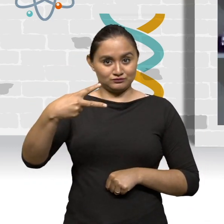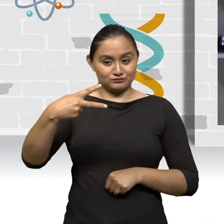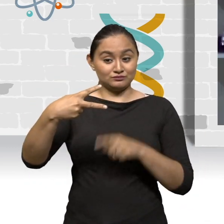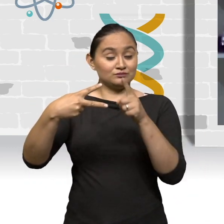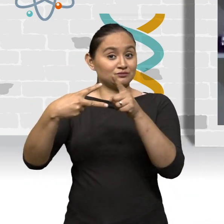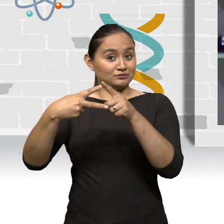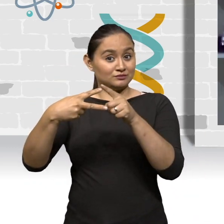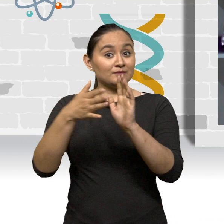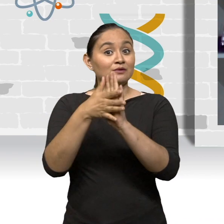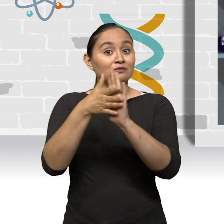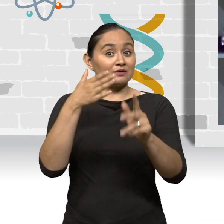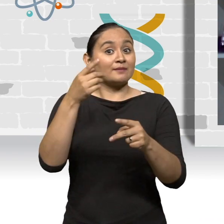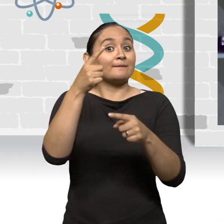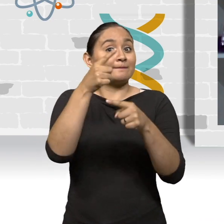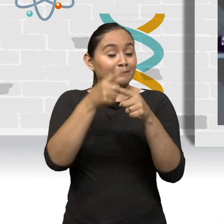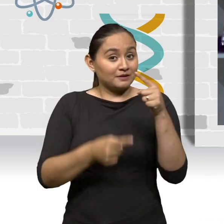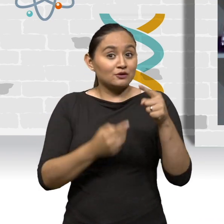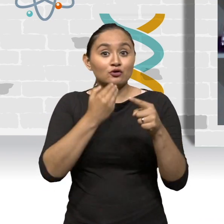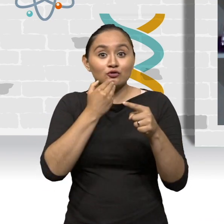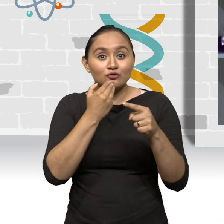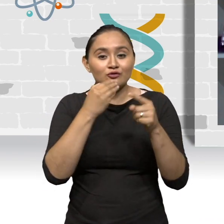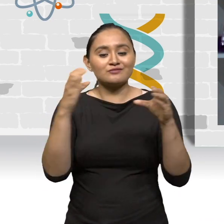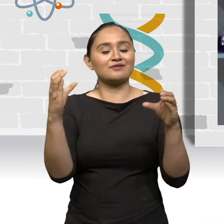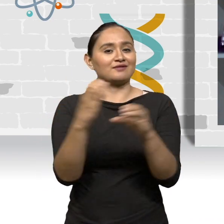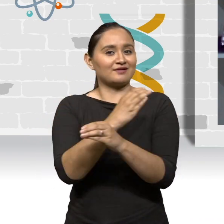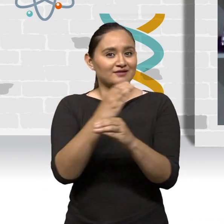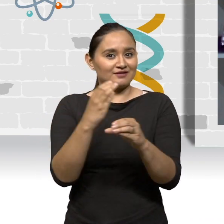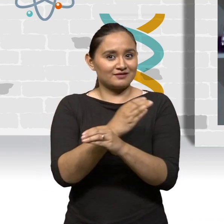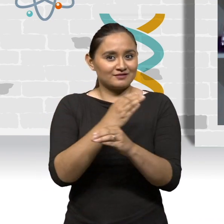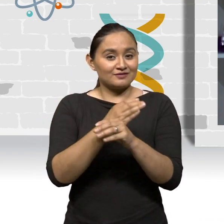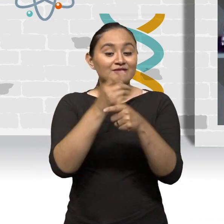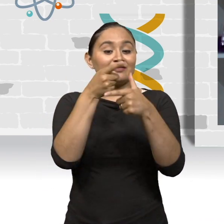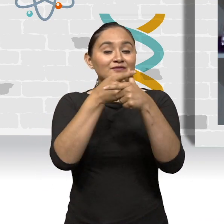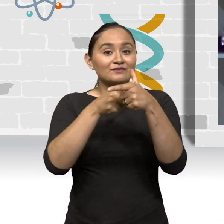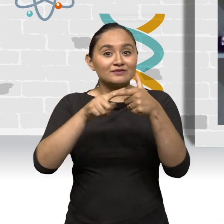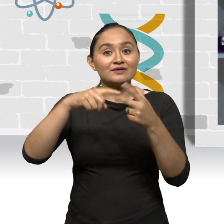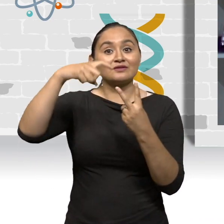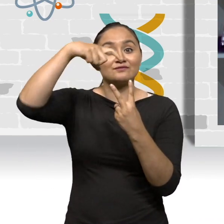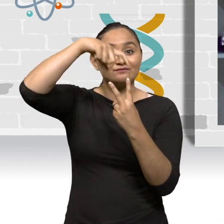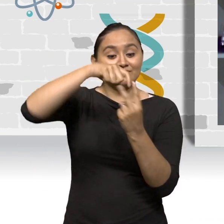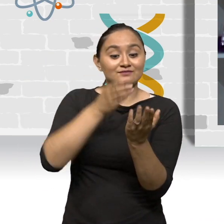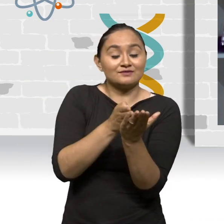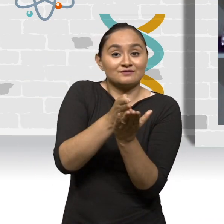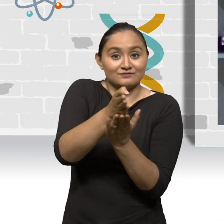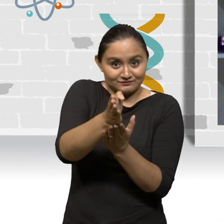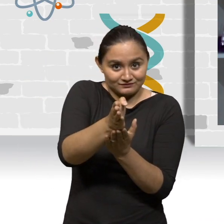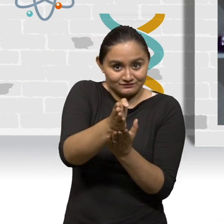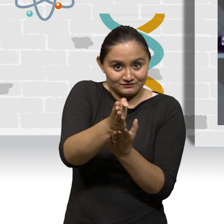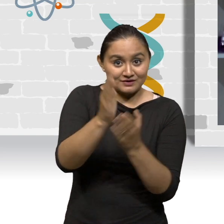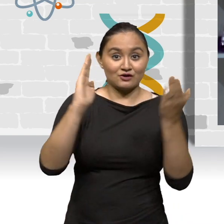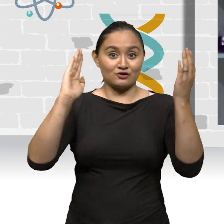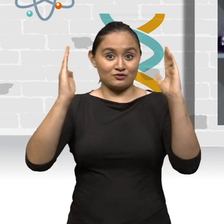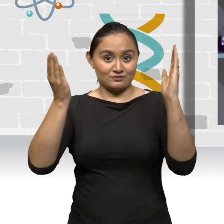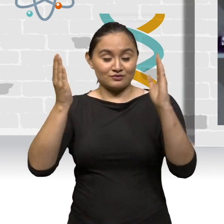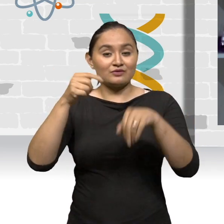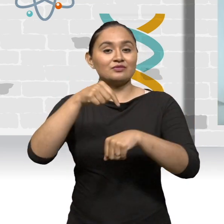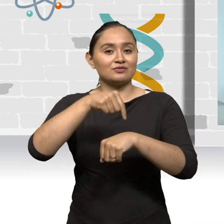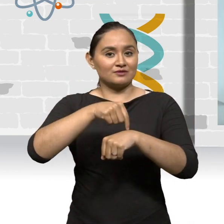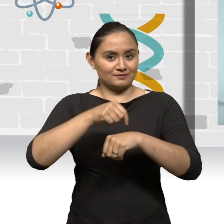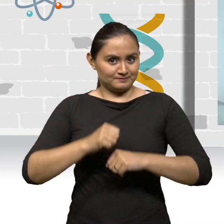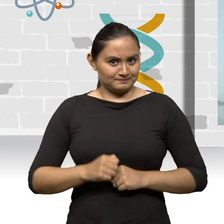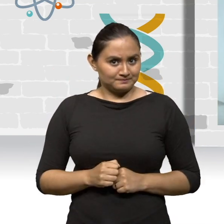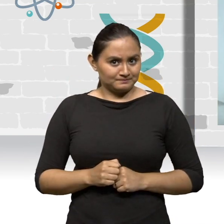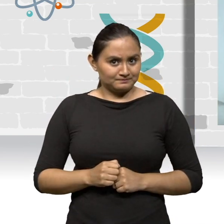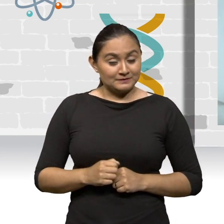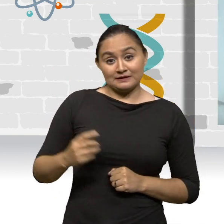La velocidad media se le obtiene matemáticamente dividiendo el vector desplazamiento para el intervalo de tiempo.